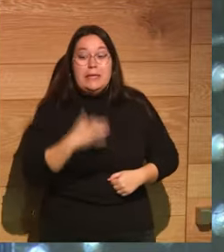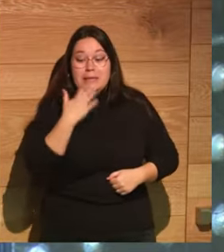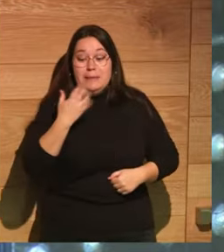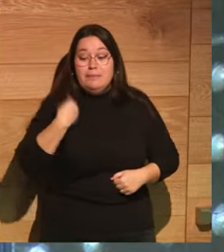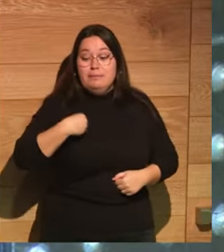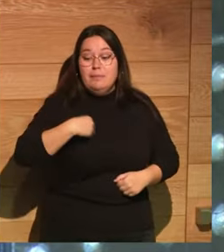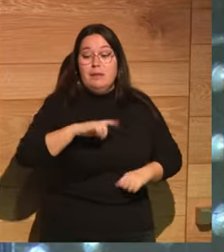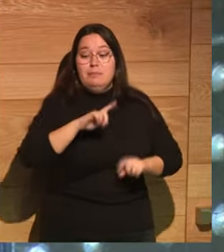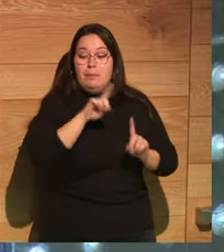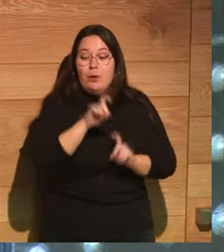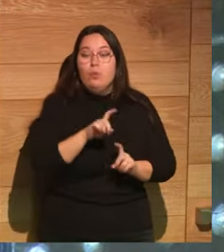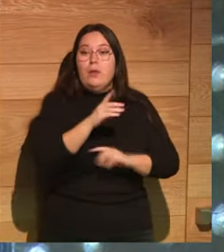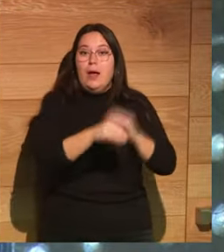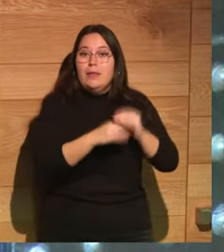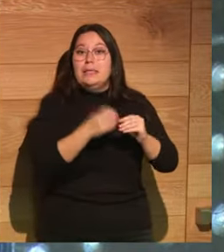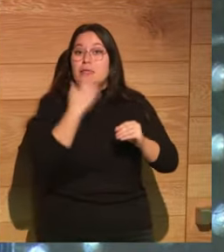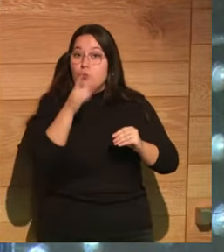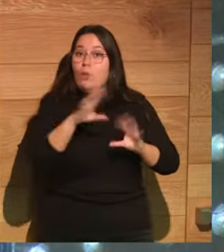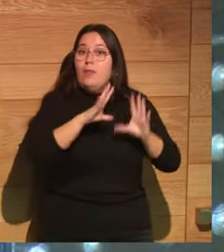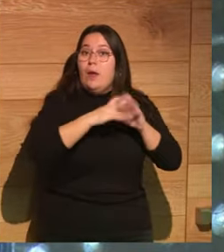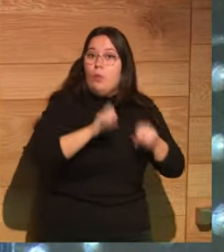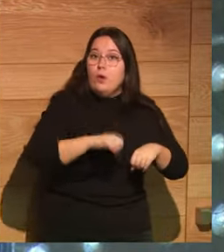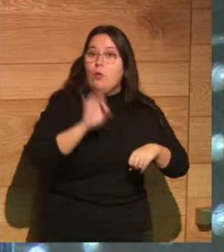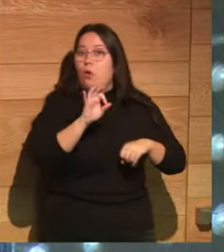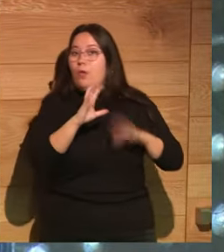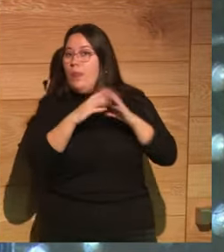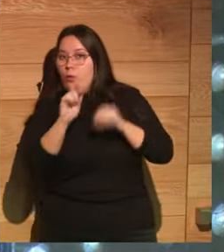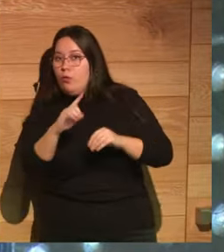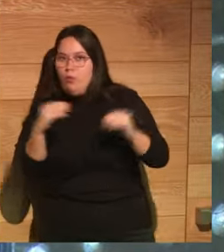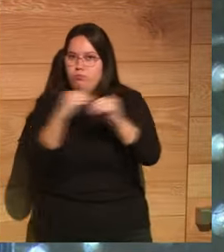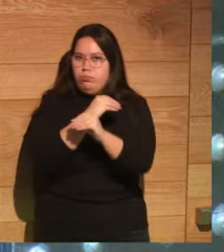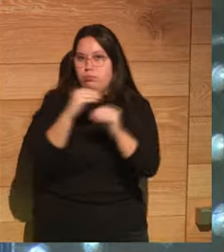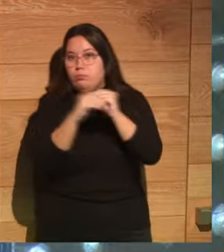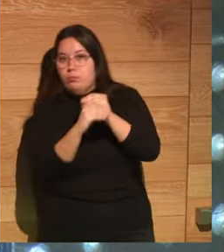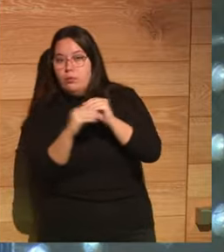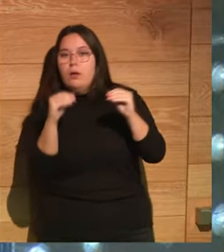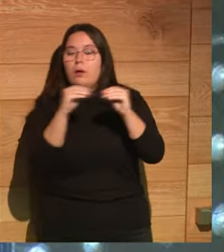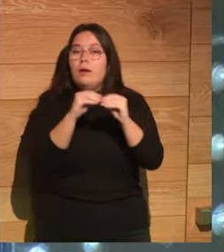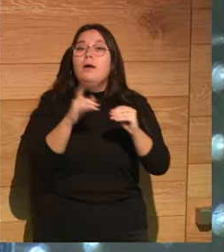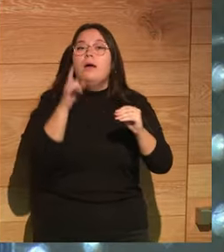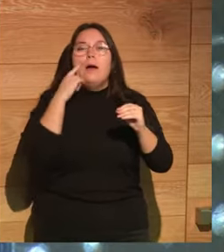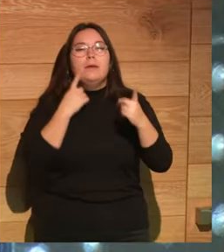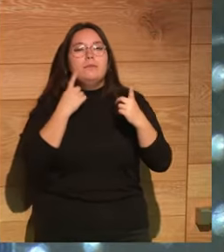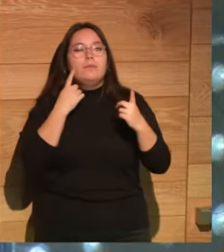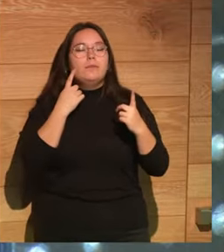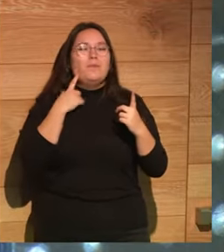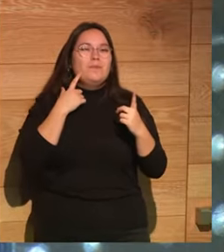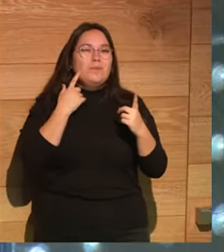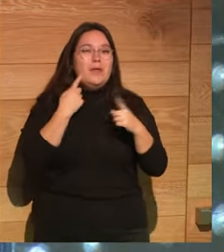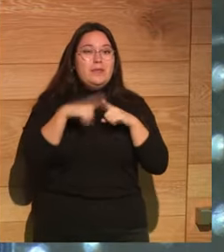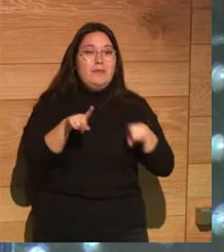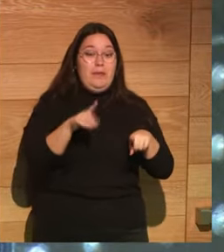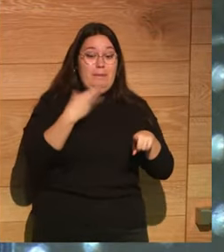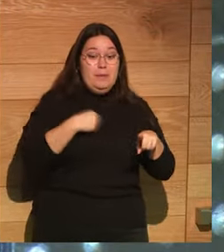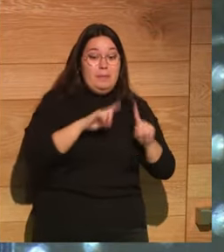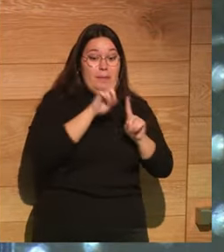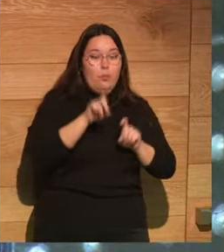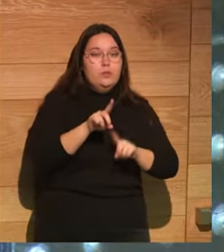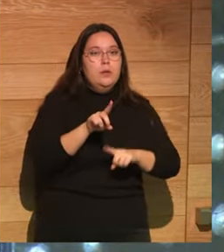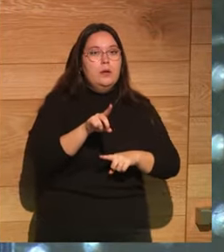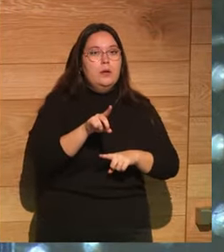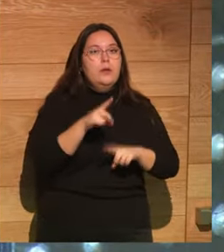pregunta preguntándole a la gente si está de acuerdo o está en desacuerdo vas a ver normalmente una diferencia en la misma cuestión